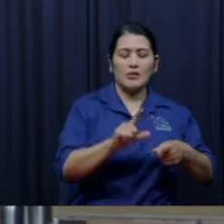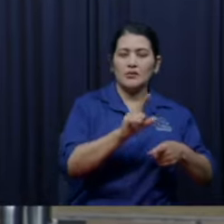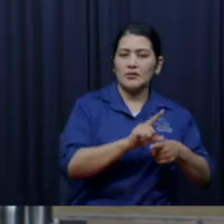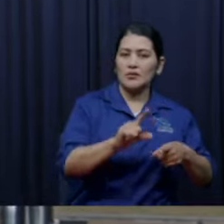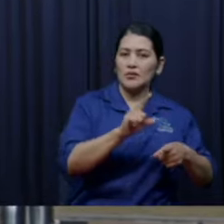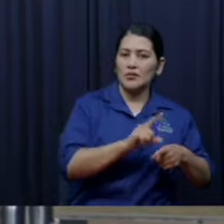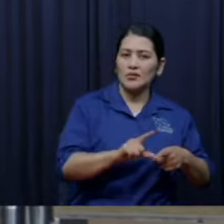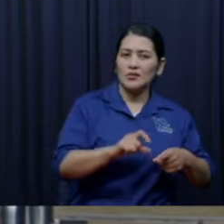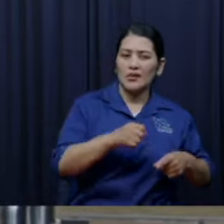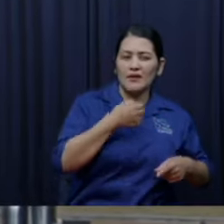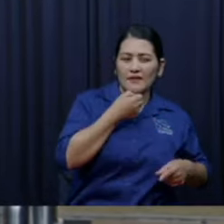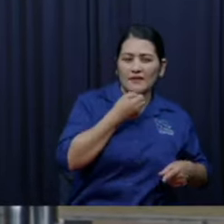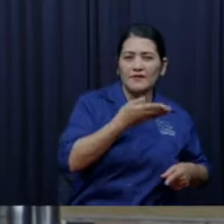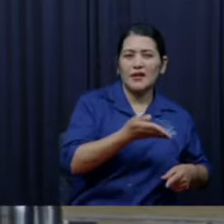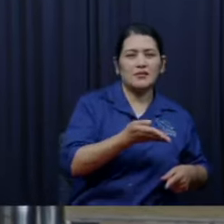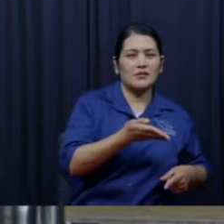caer